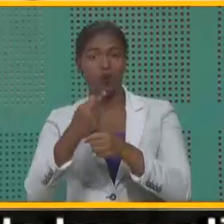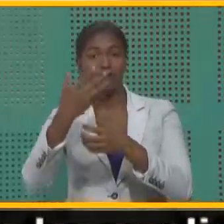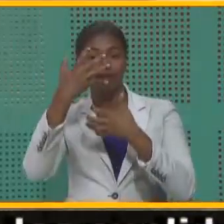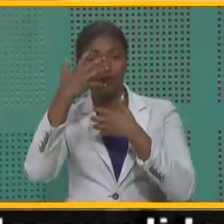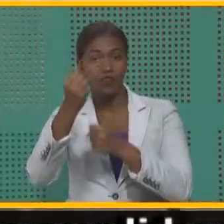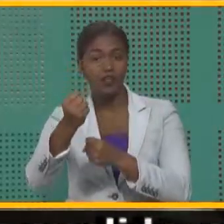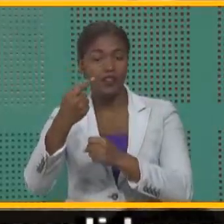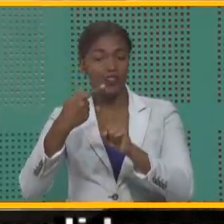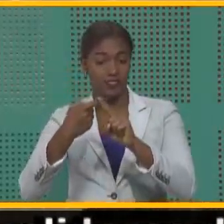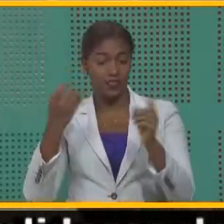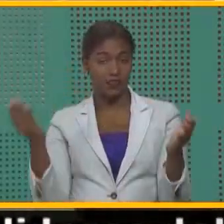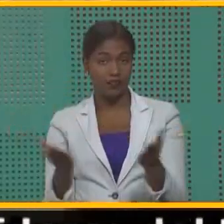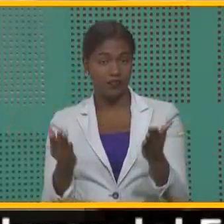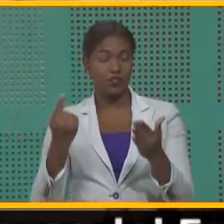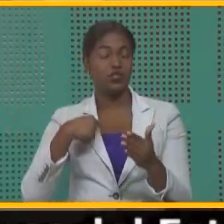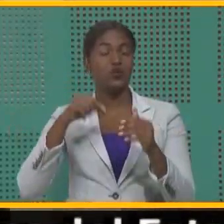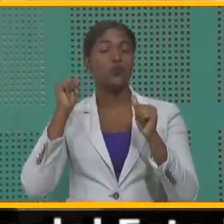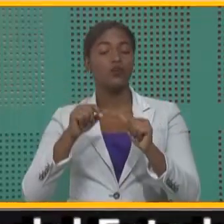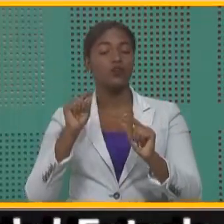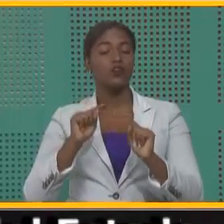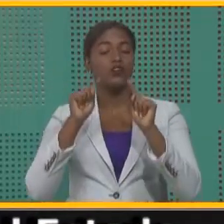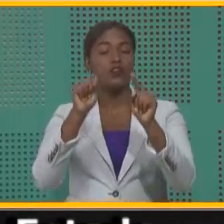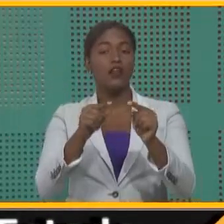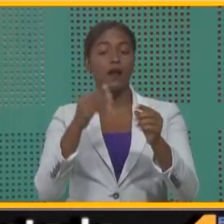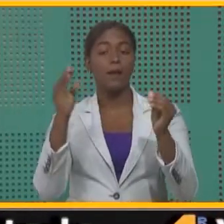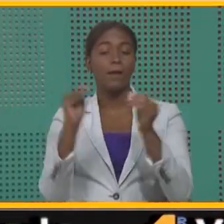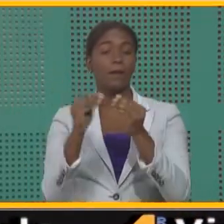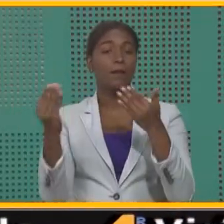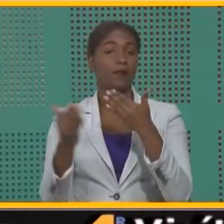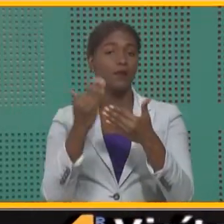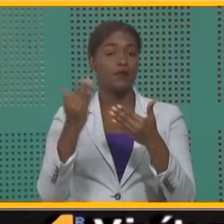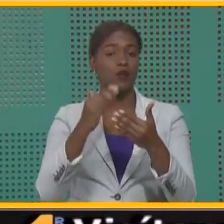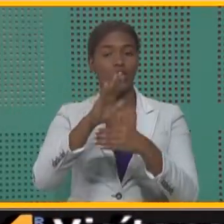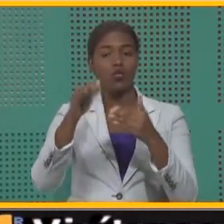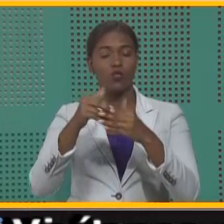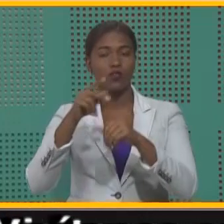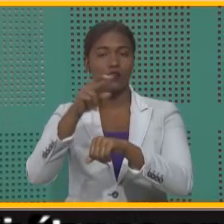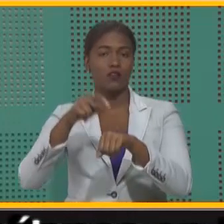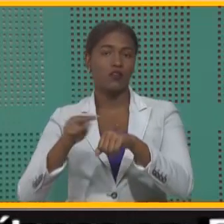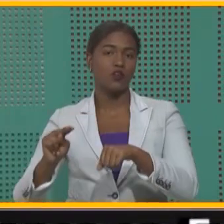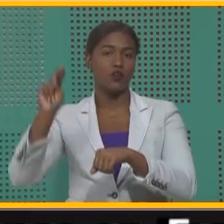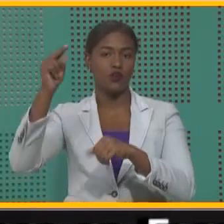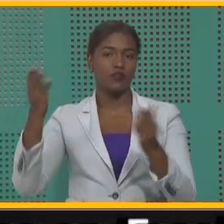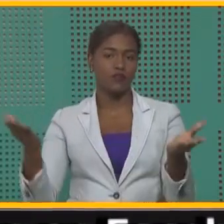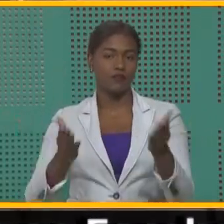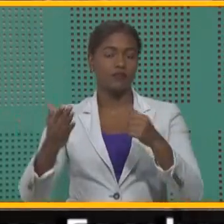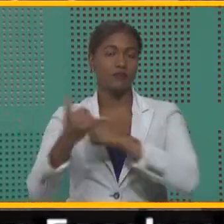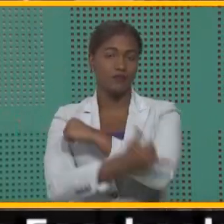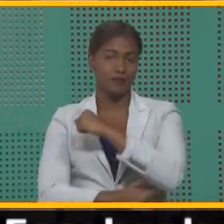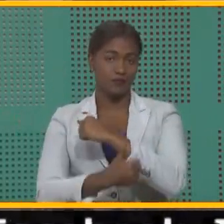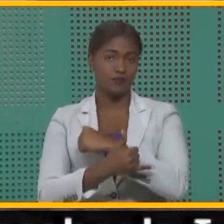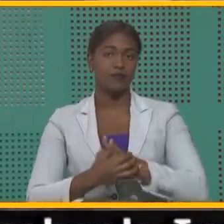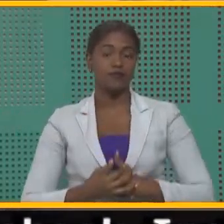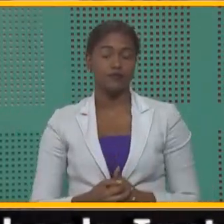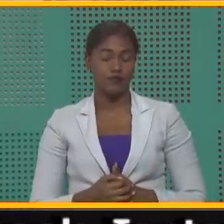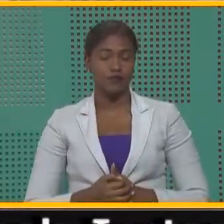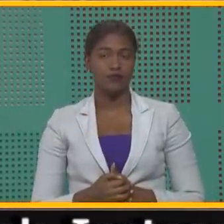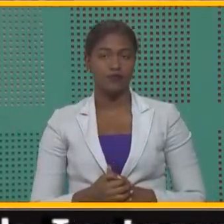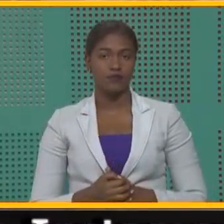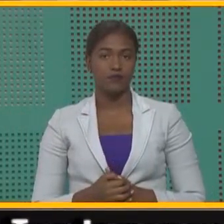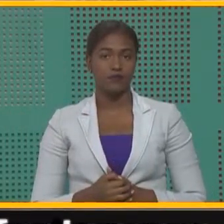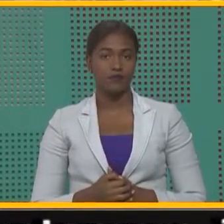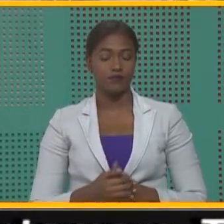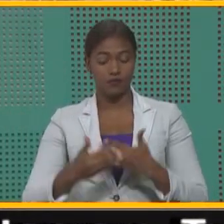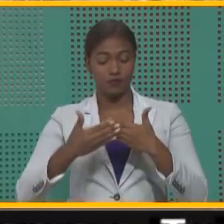que desde aquí podremos llegar con mayor facilidad a toda la región norte de nuestro país. A partir de